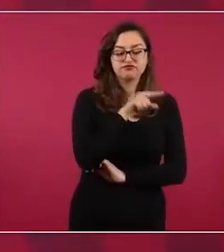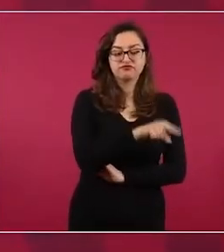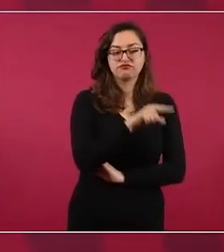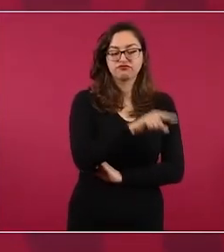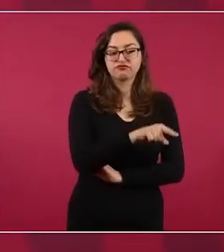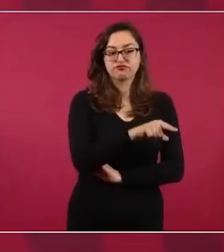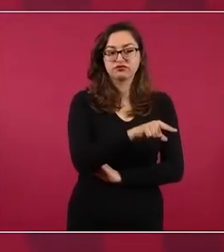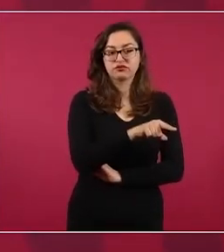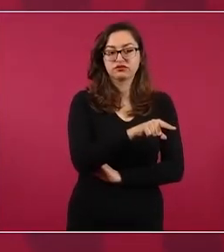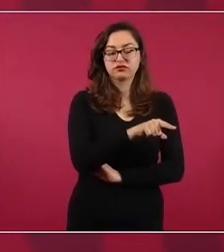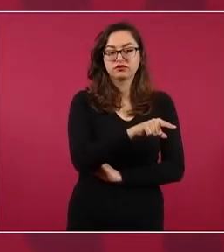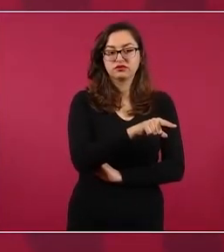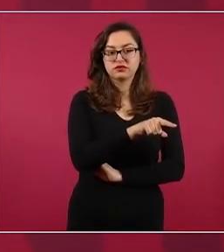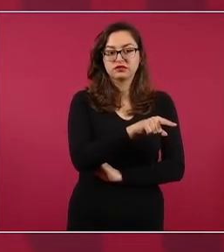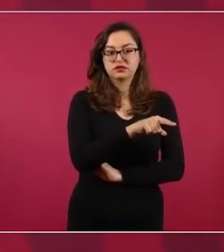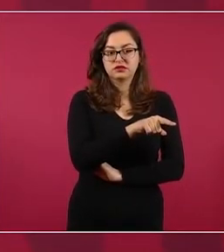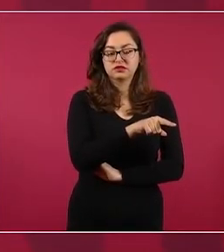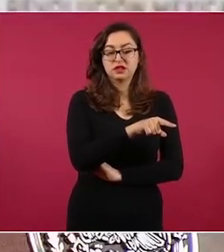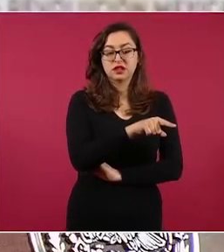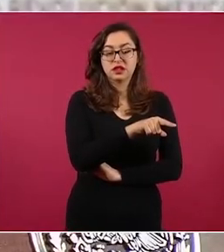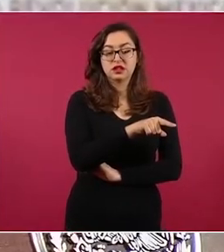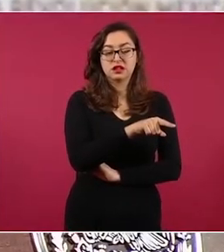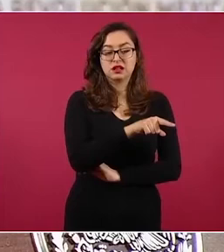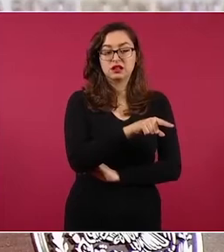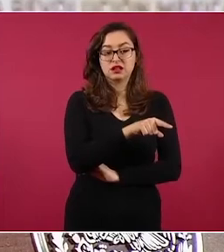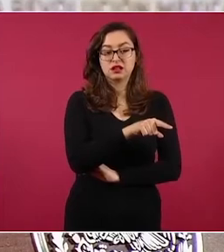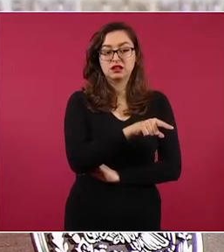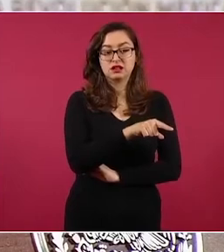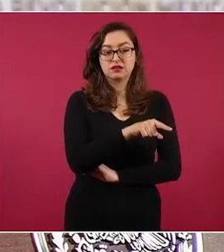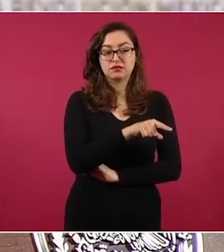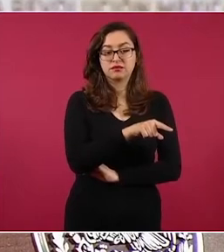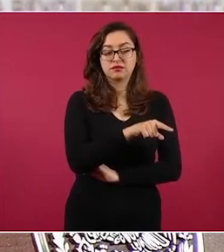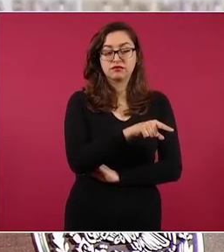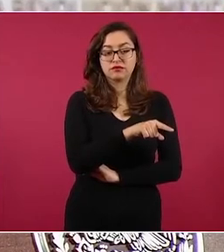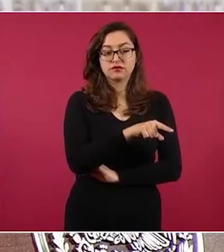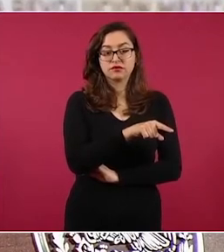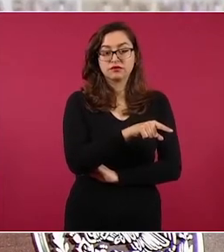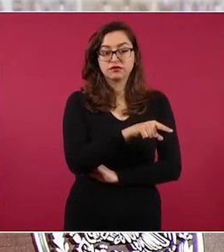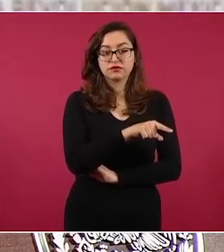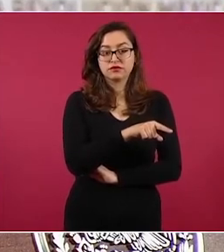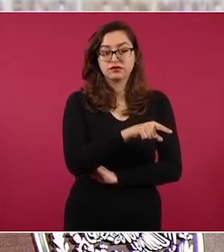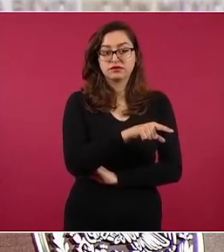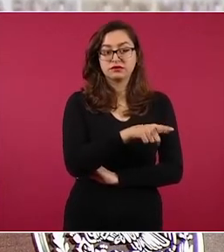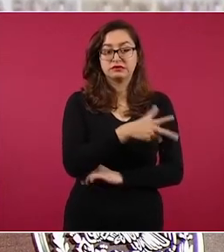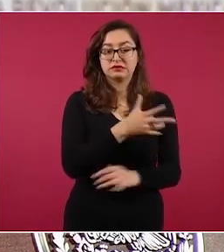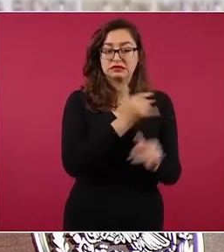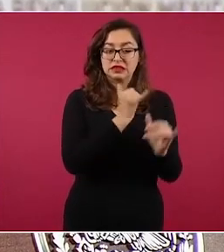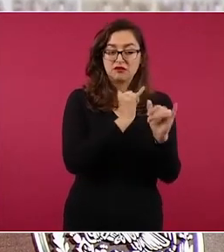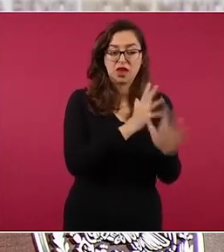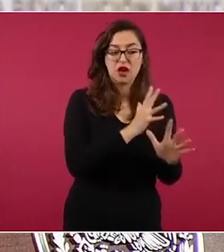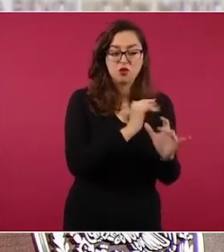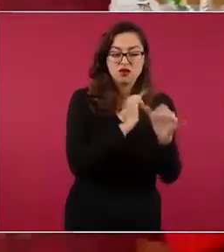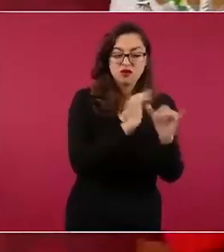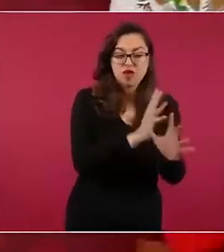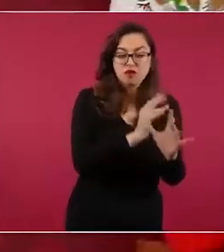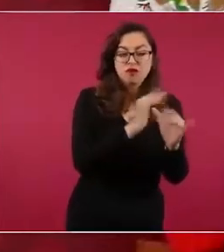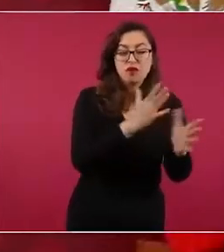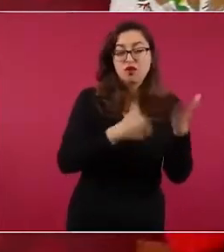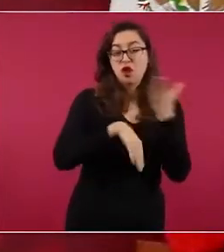para que yo no ganara.